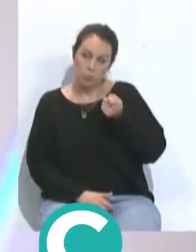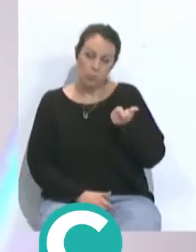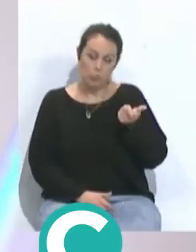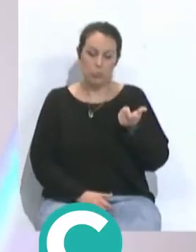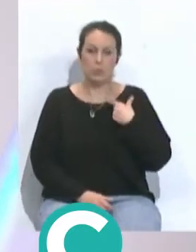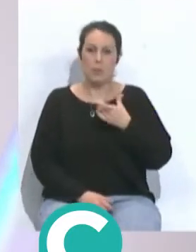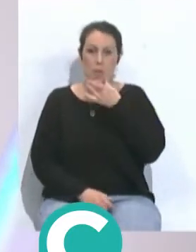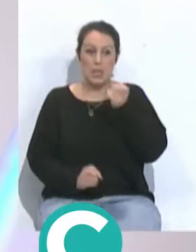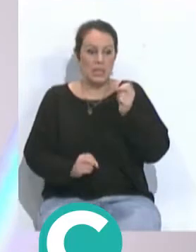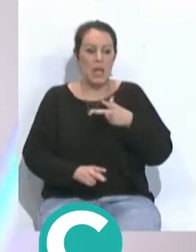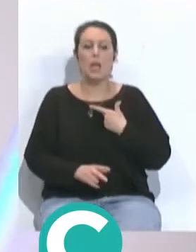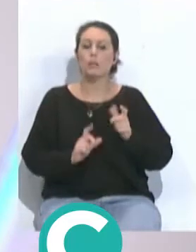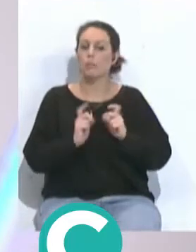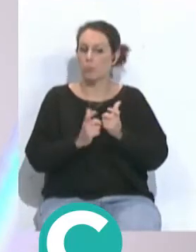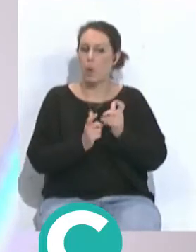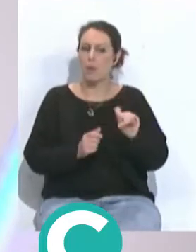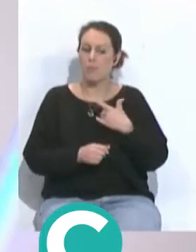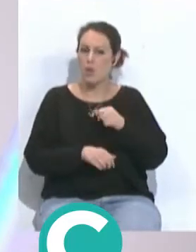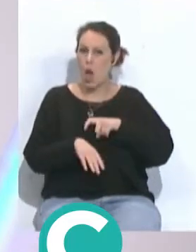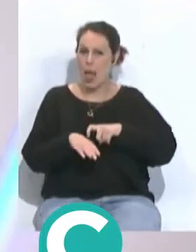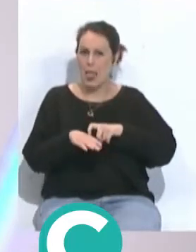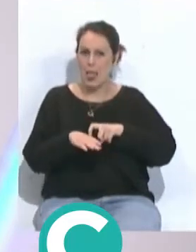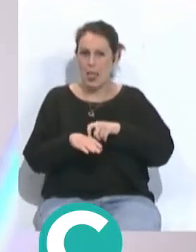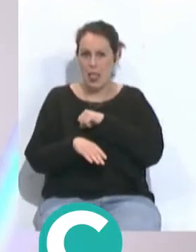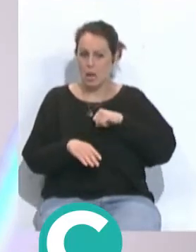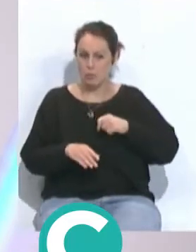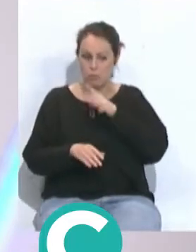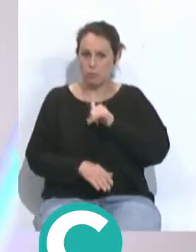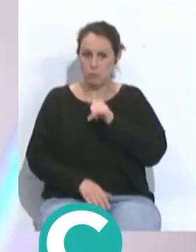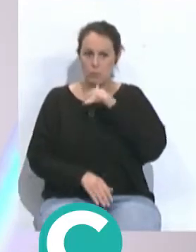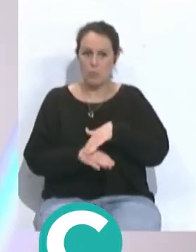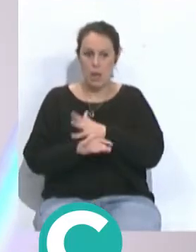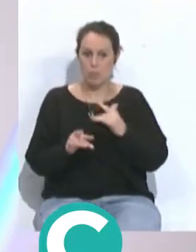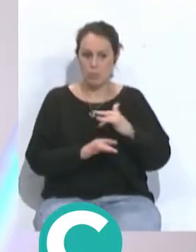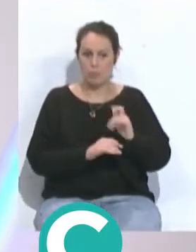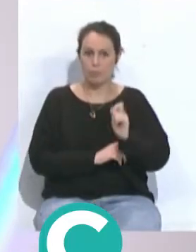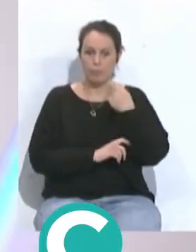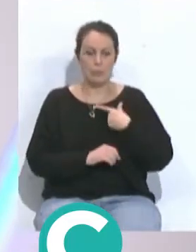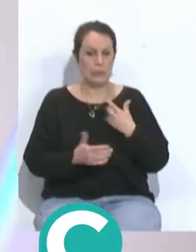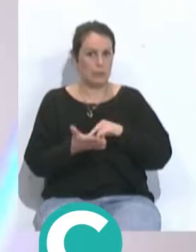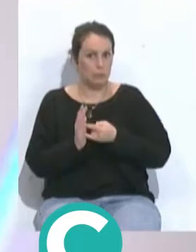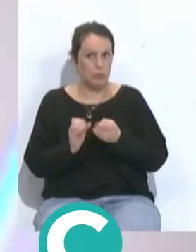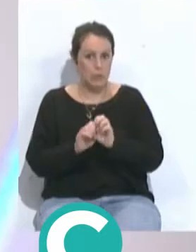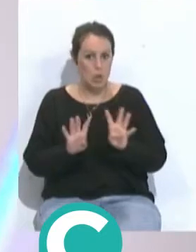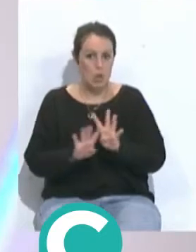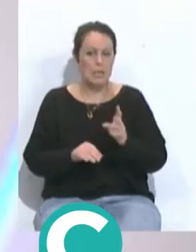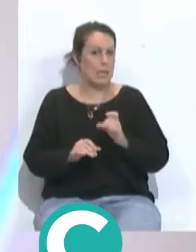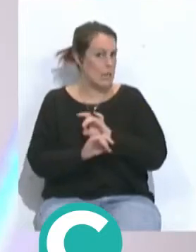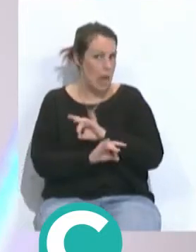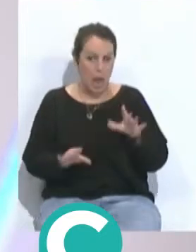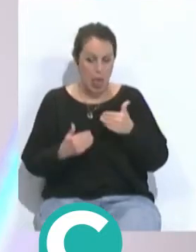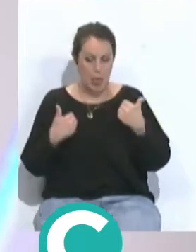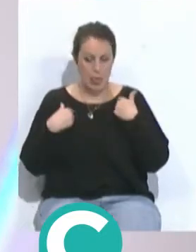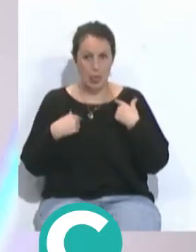incomplejo y un equipo que ahora mismo tiene la personalidad suficiente para encarar este tipo de partidos con un sistema y una alineación clara por parte del míster